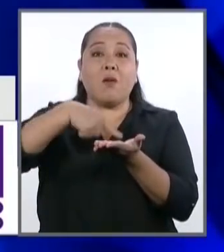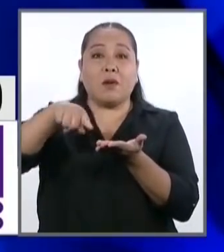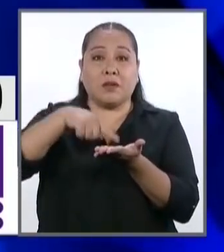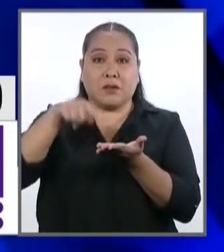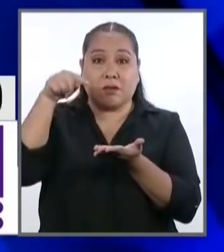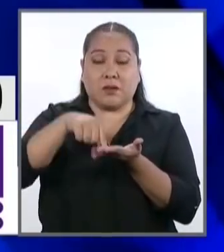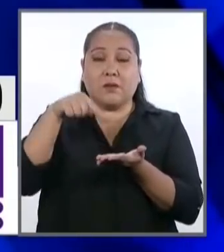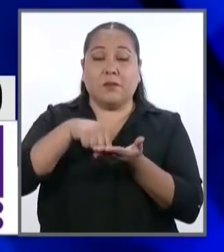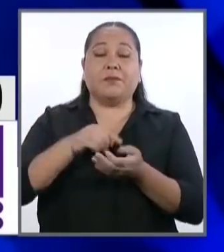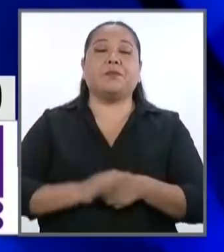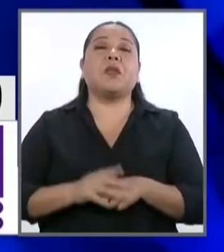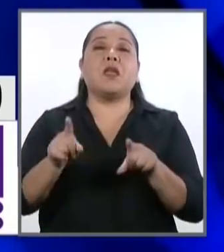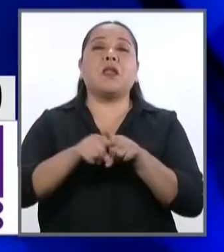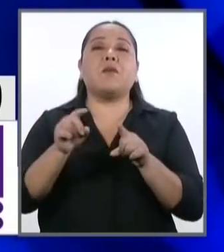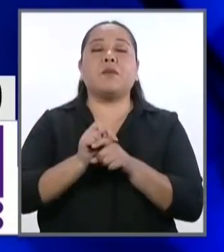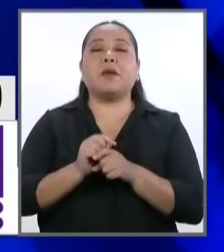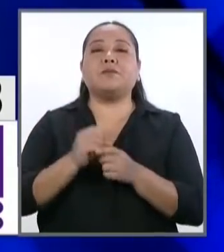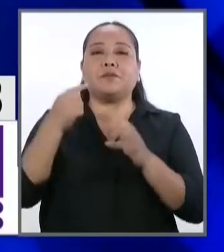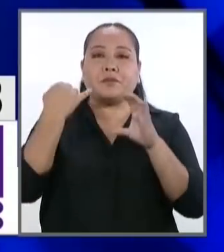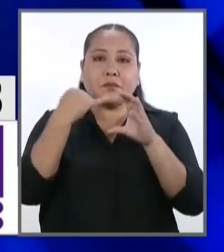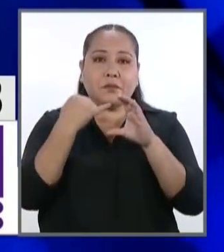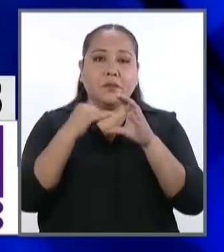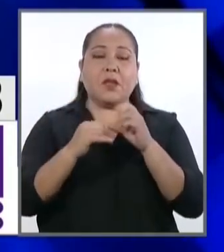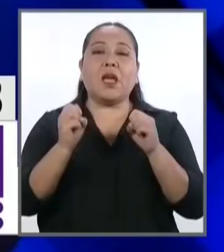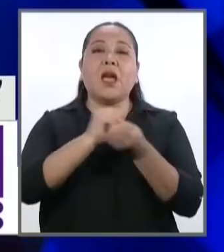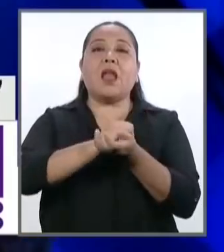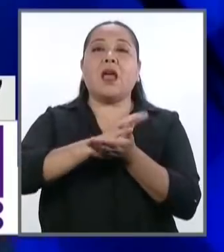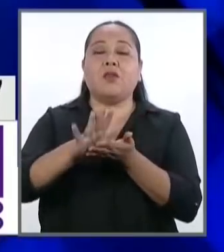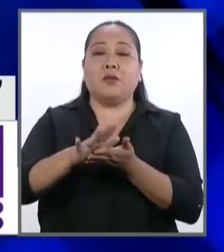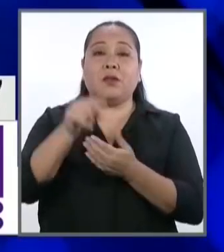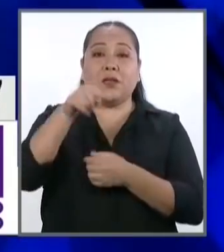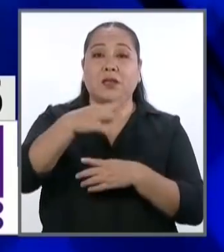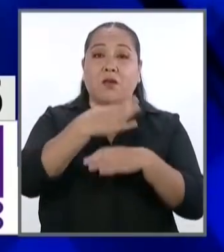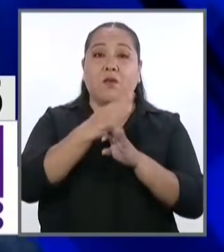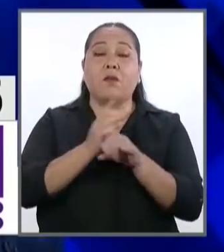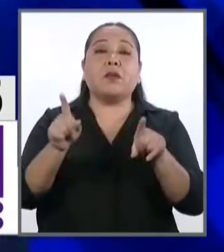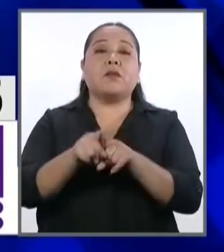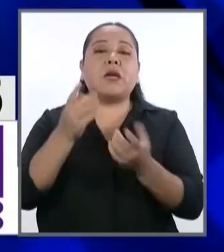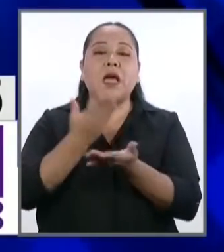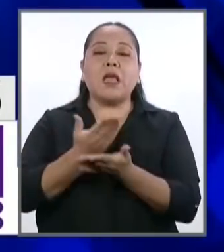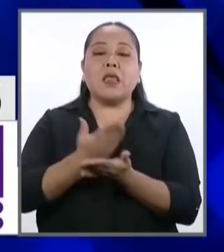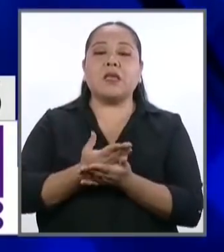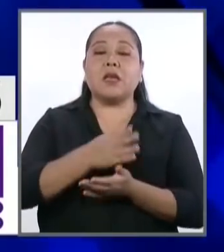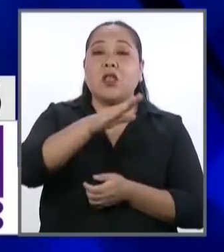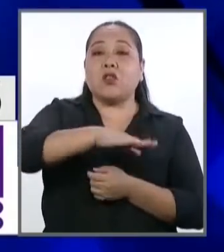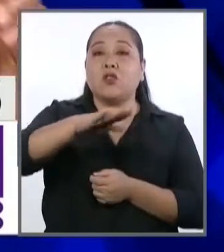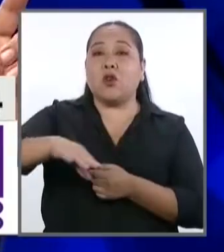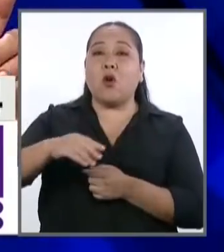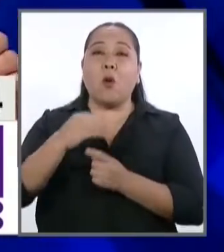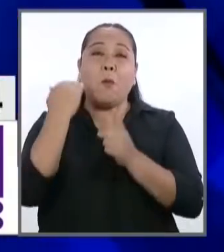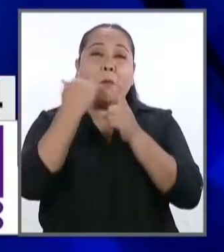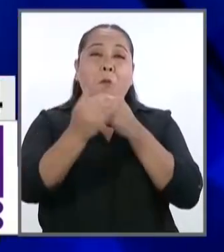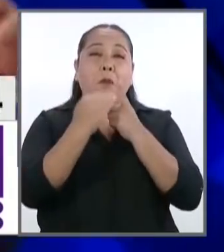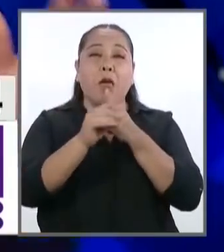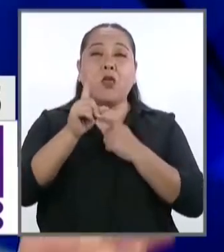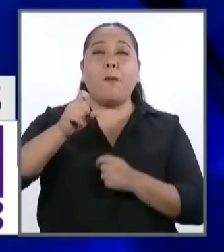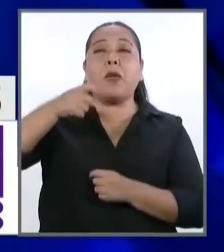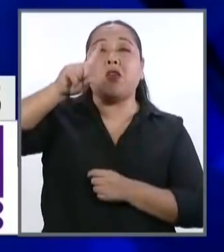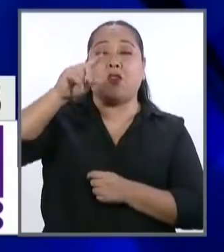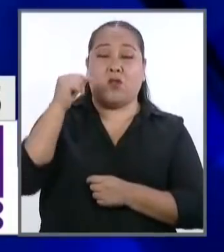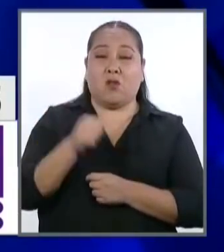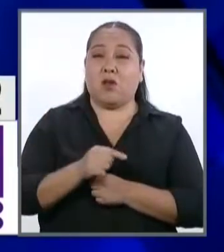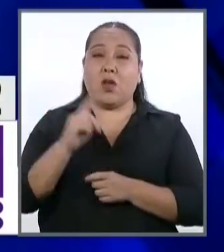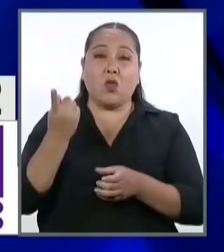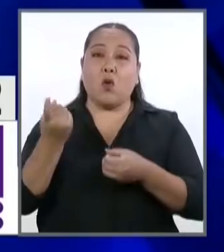programa de datos de Internet gratuito. De esa forma, aseguramos que los niños, que son medio millón de ellos que no se han matriculado, puedan